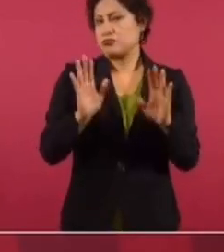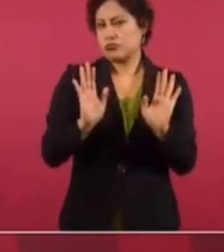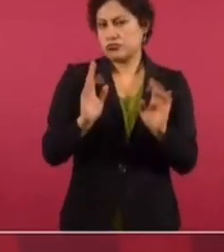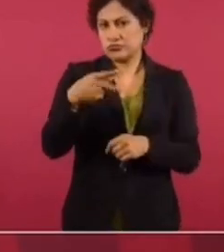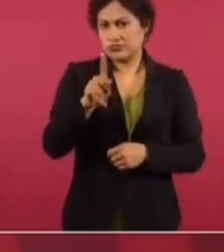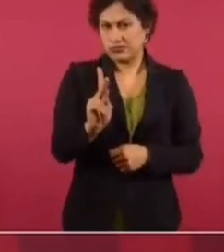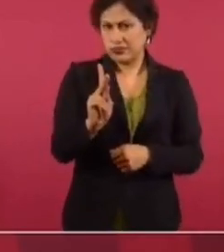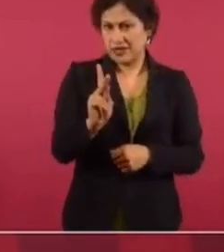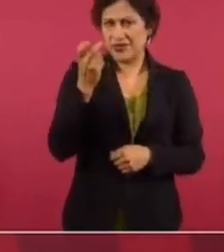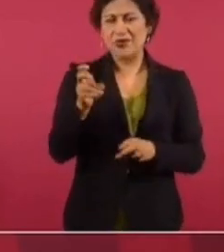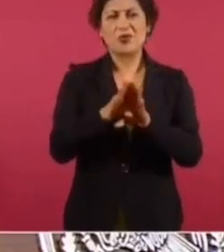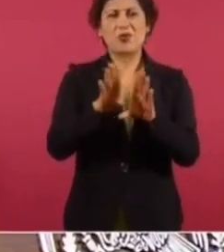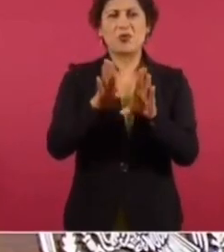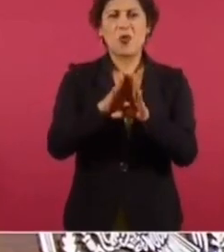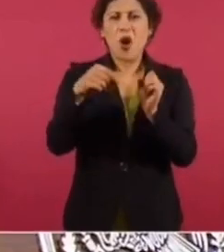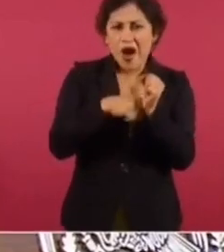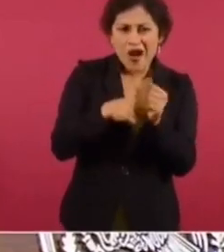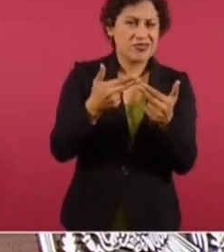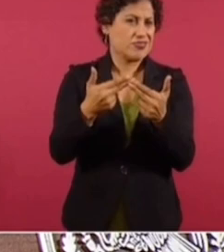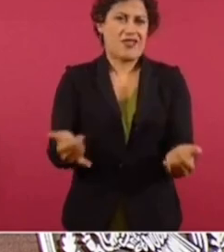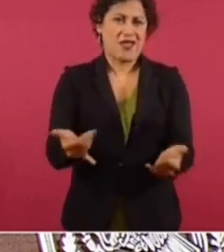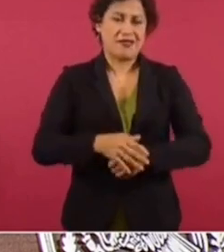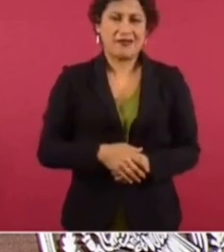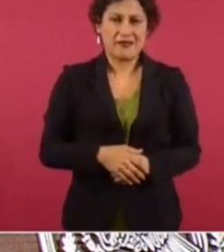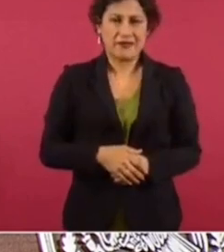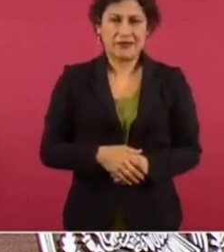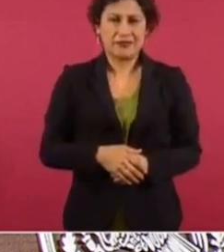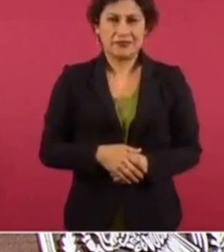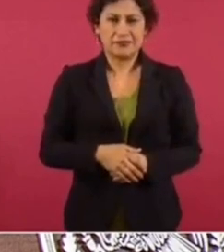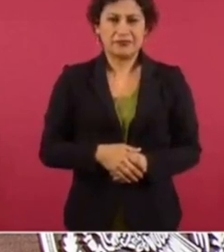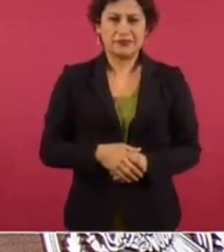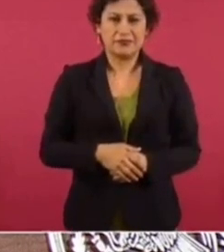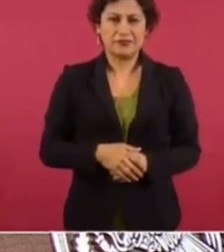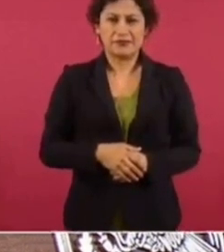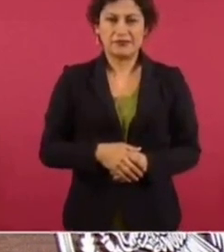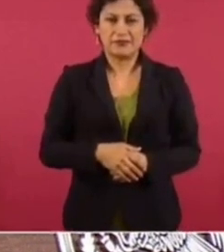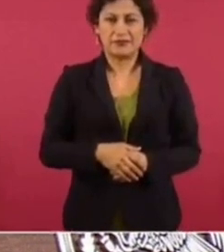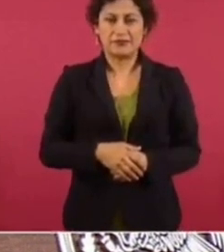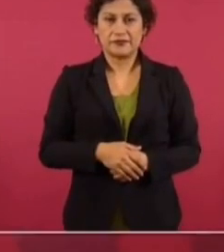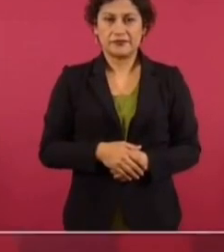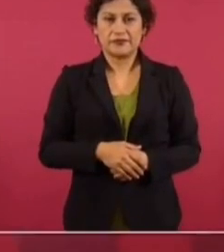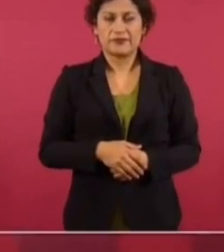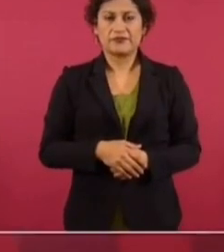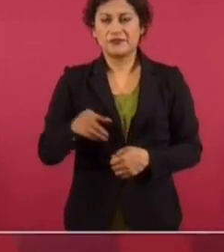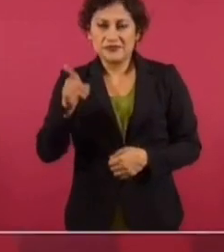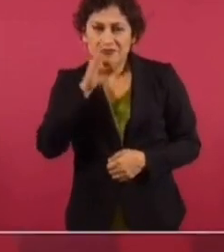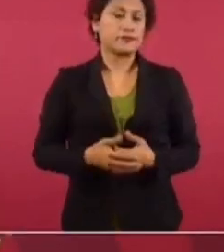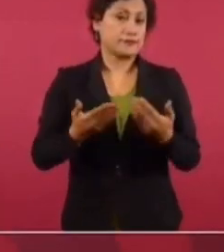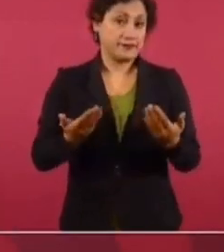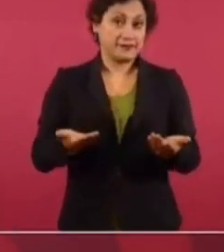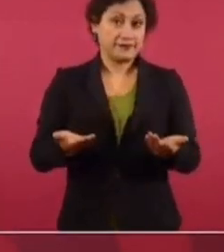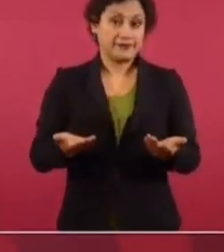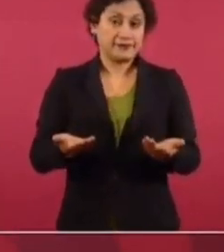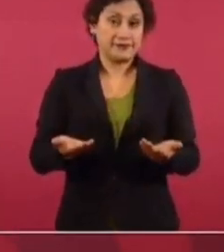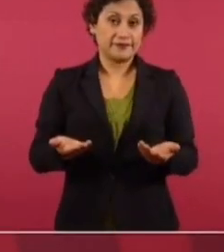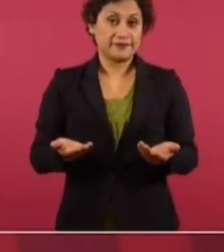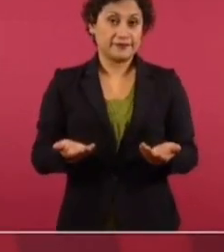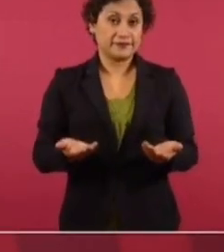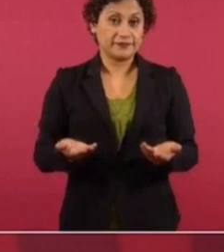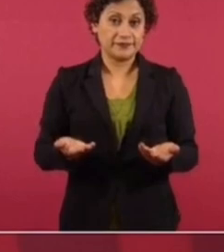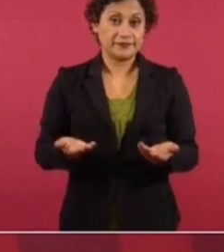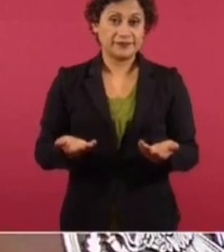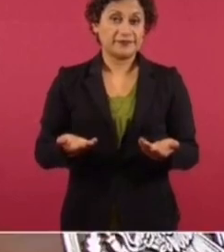pero no debe de haber absolutamente nada oculto. O nada malo, pero que se entregue. No hay